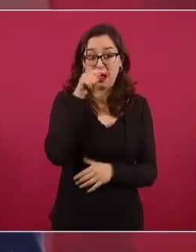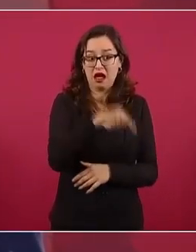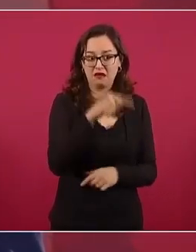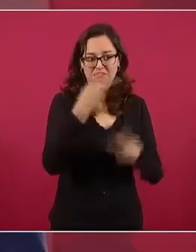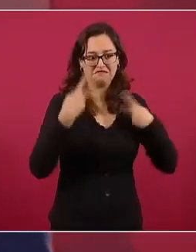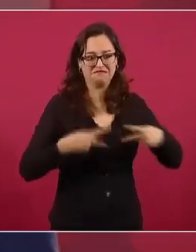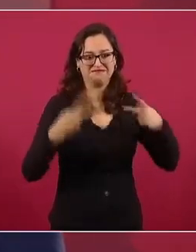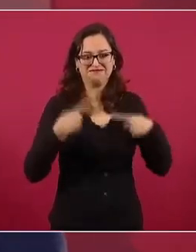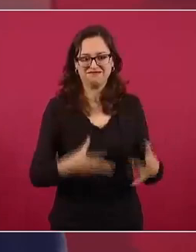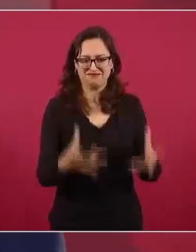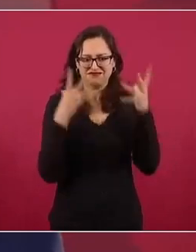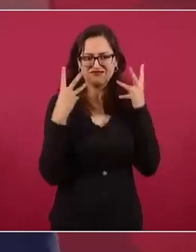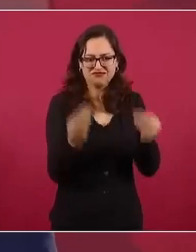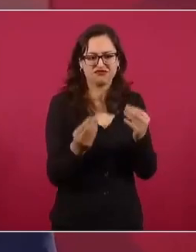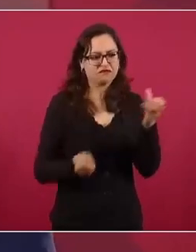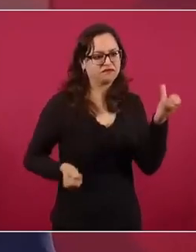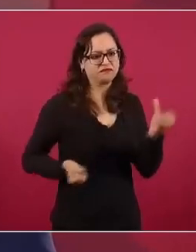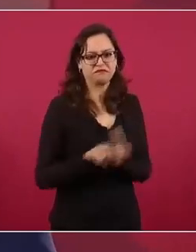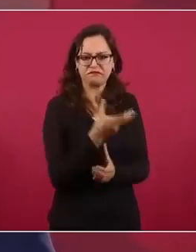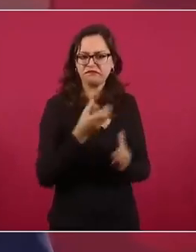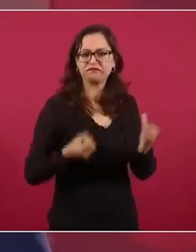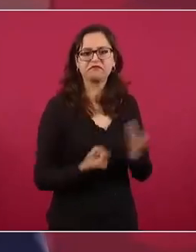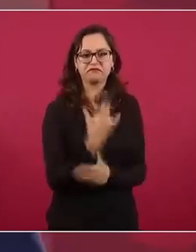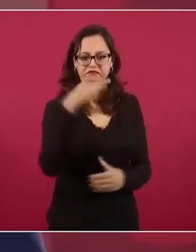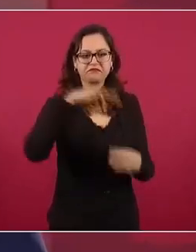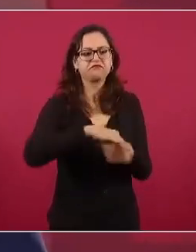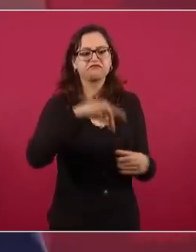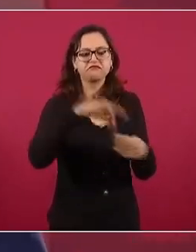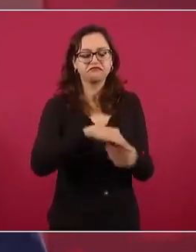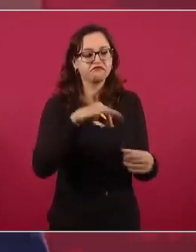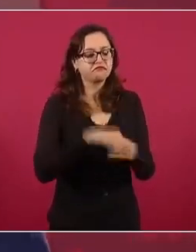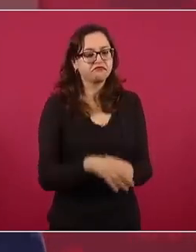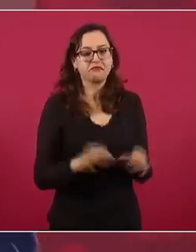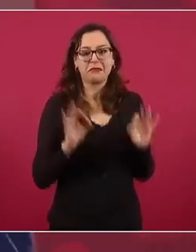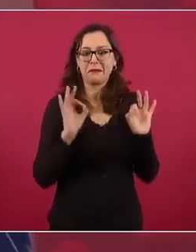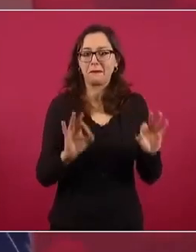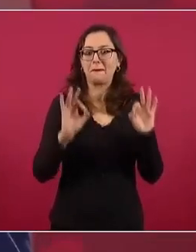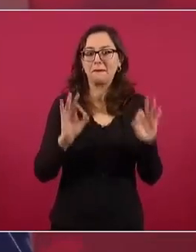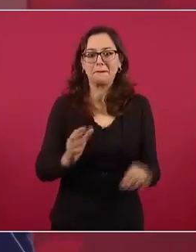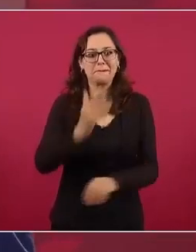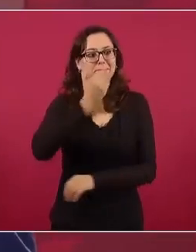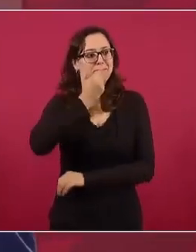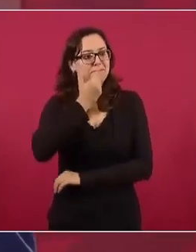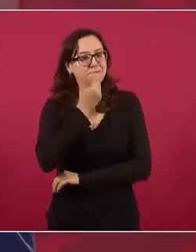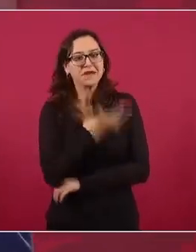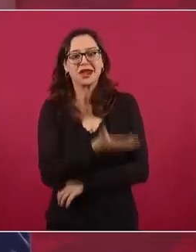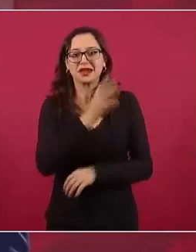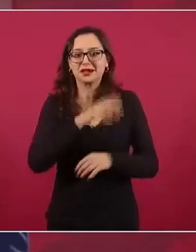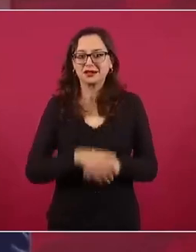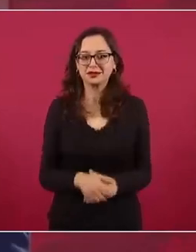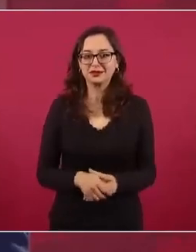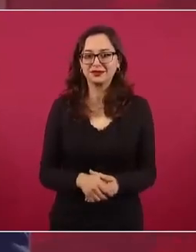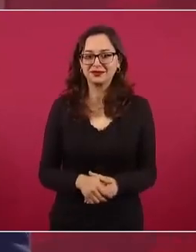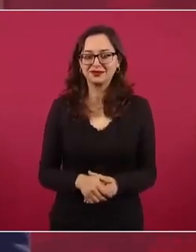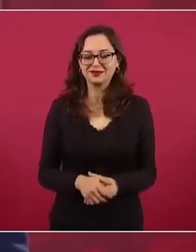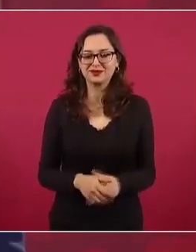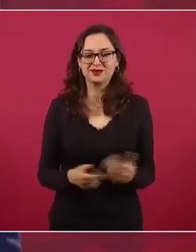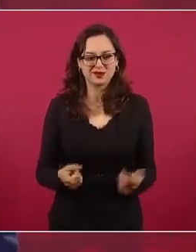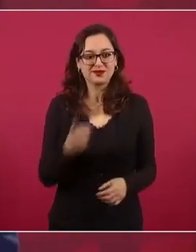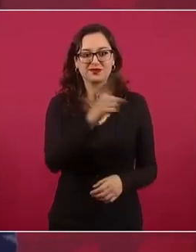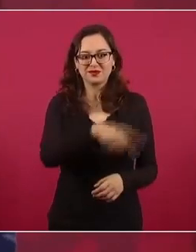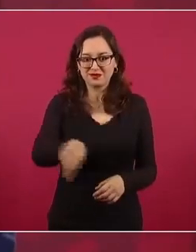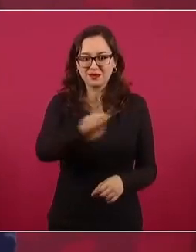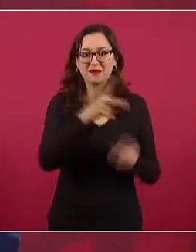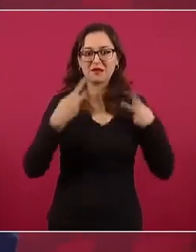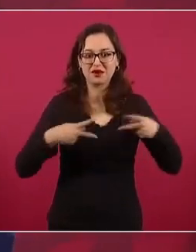de los seis estados donde hubo elecciones. Imagínense esas convicciones